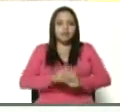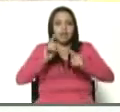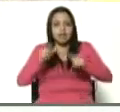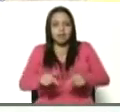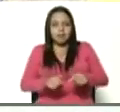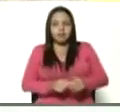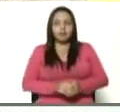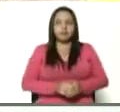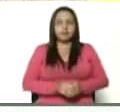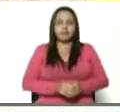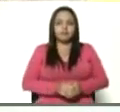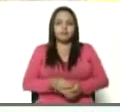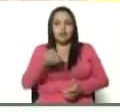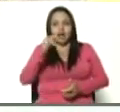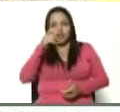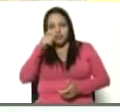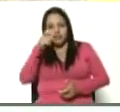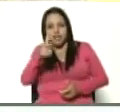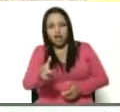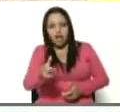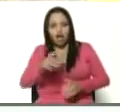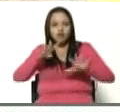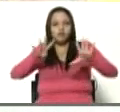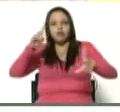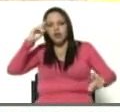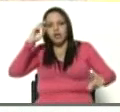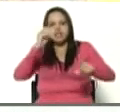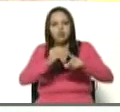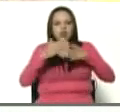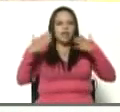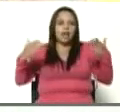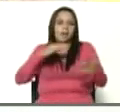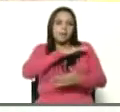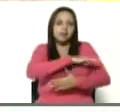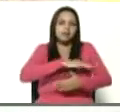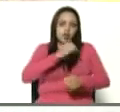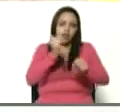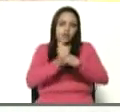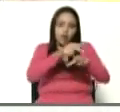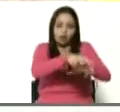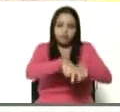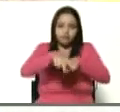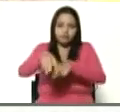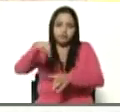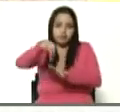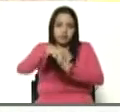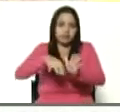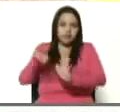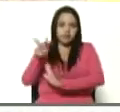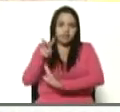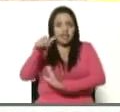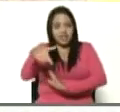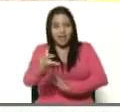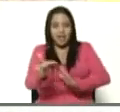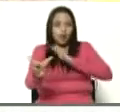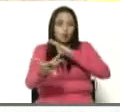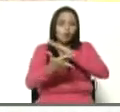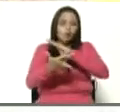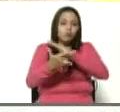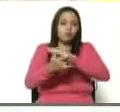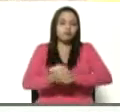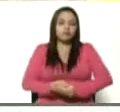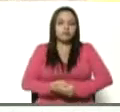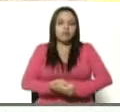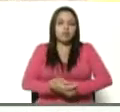vigilantes de los nueve vértices de la gran misión agro-venezuela. Aquí estamos conectados con los coordinadores